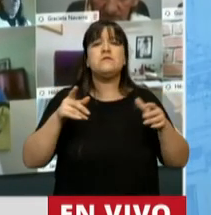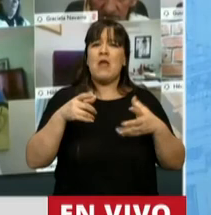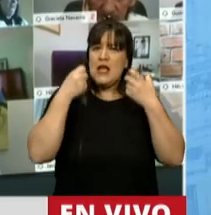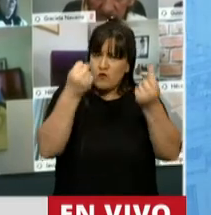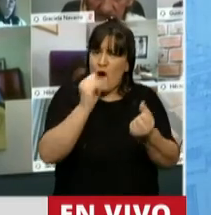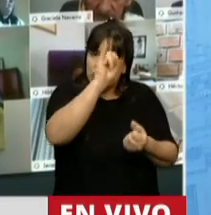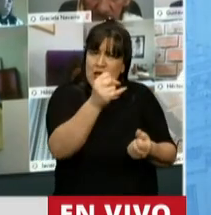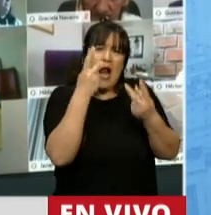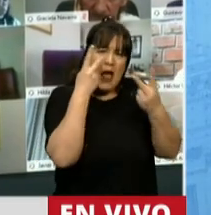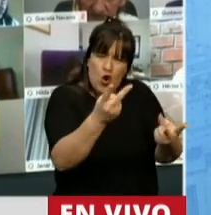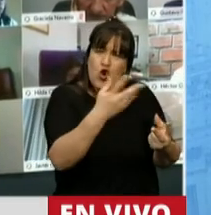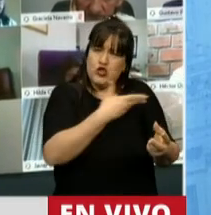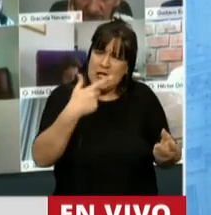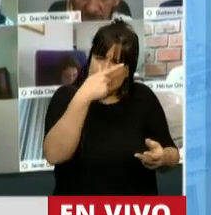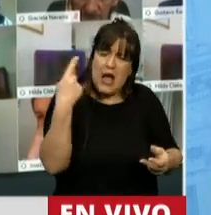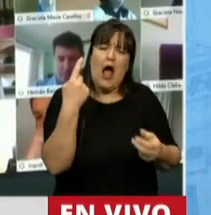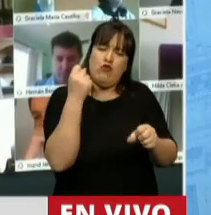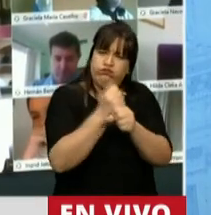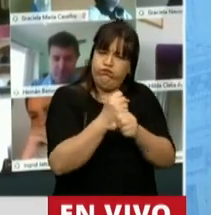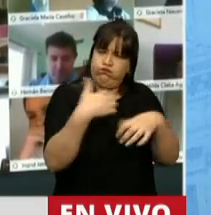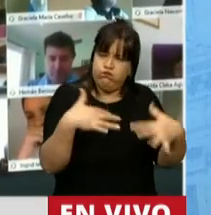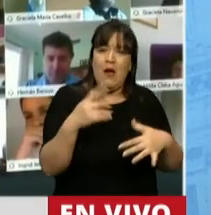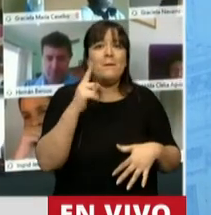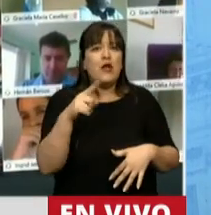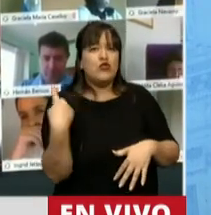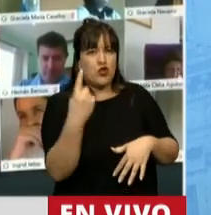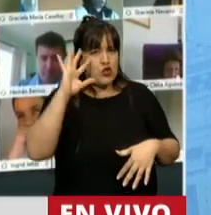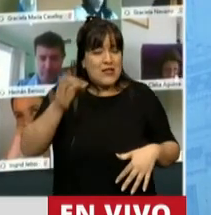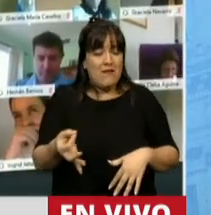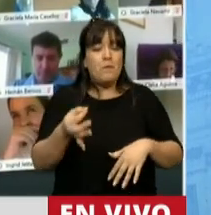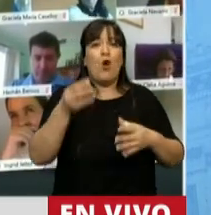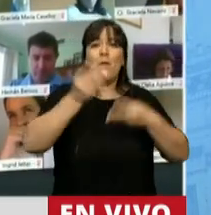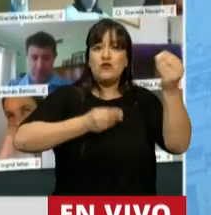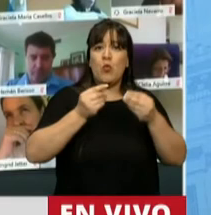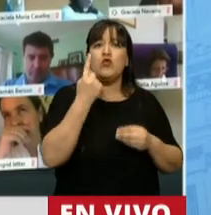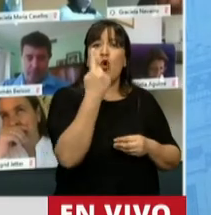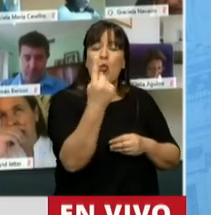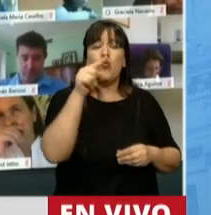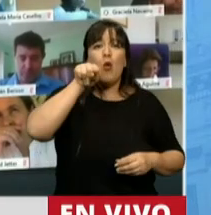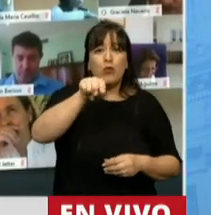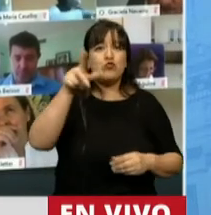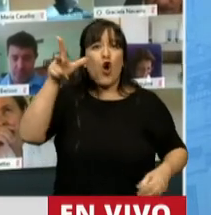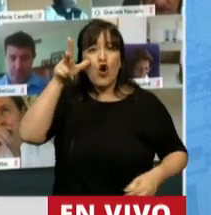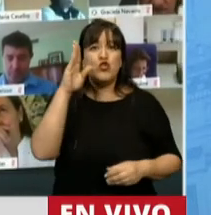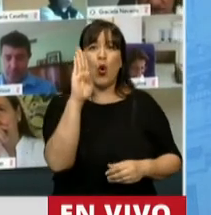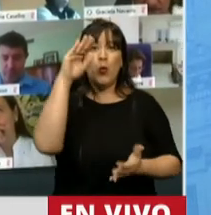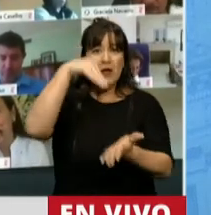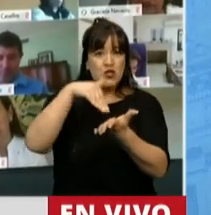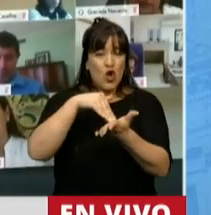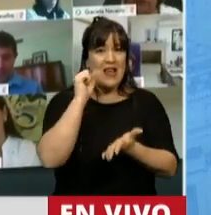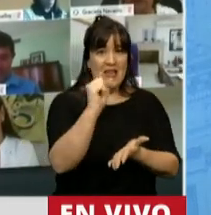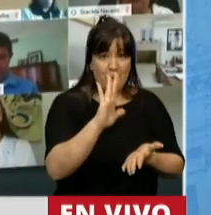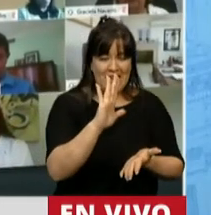esfuerzo, también entendemos que en un presupuesto de 1.8 millones de pesos,